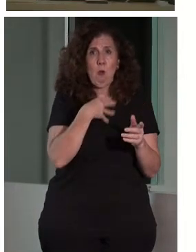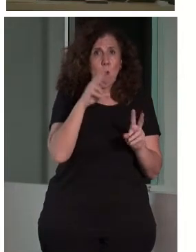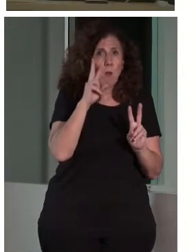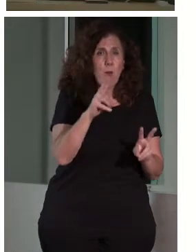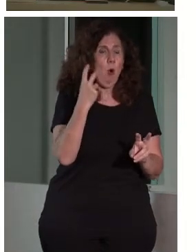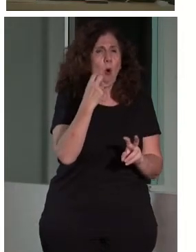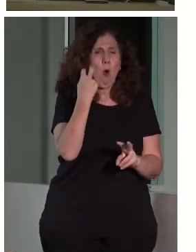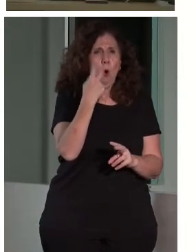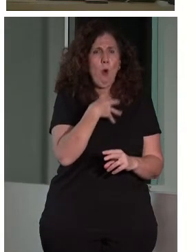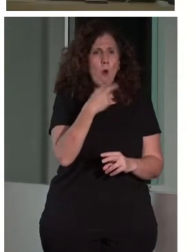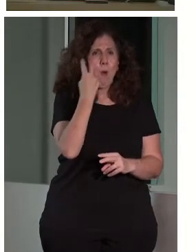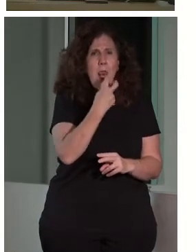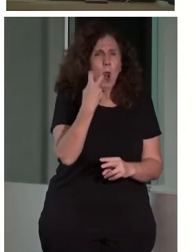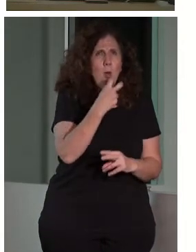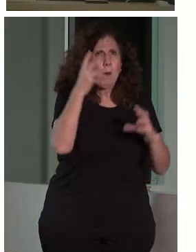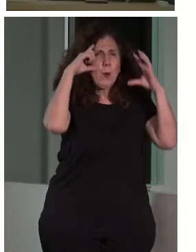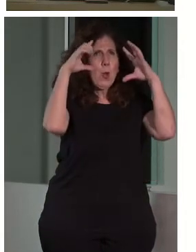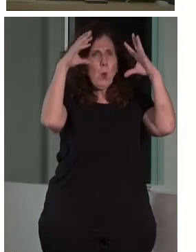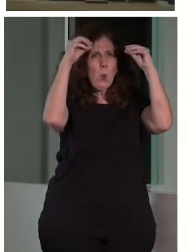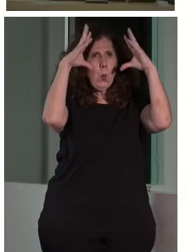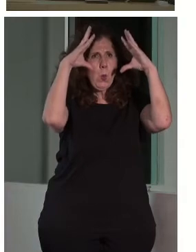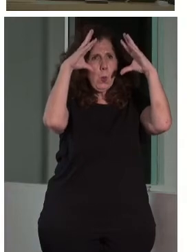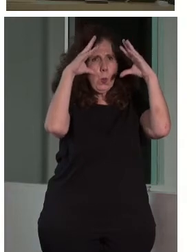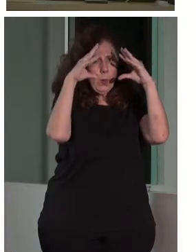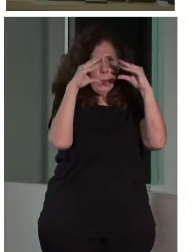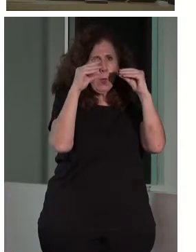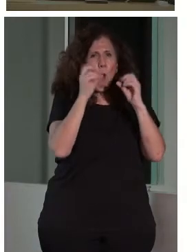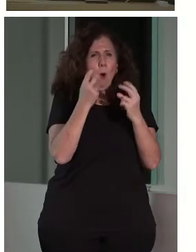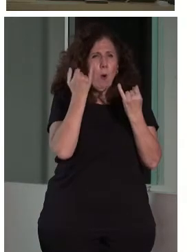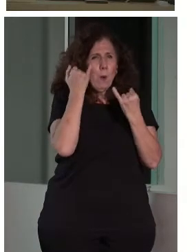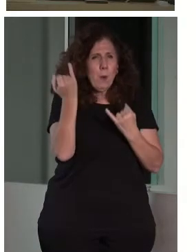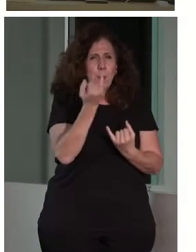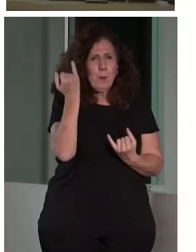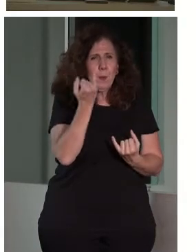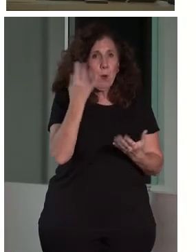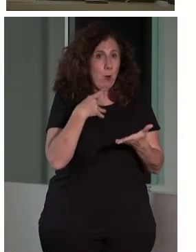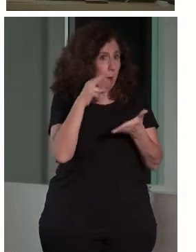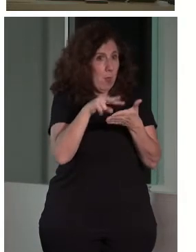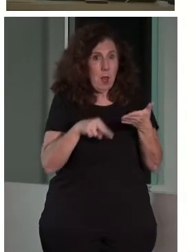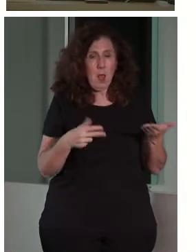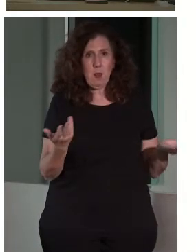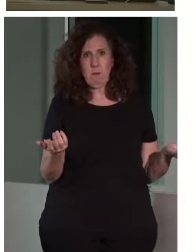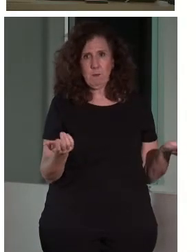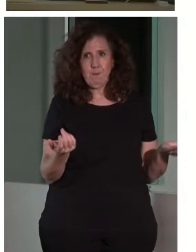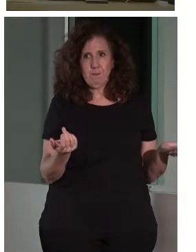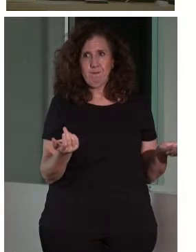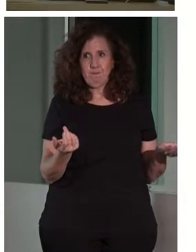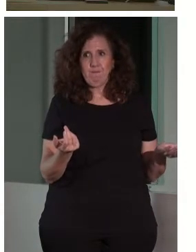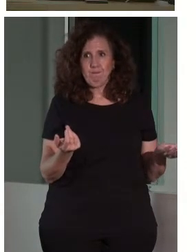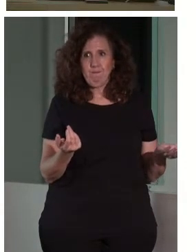que leen los labios no van a poder hacerlo porque no hay luz. Las personas con resto visual no van a poder leer. Yo tampoco voy a poder leer. O sea,